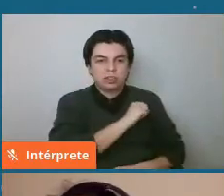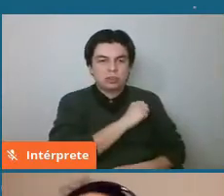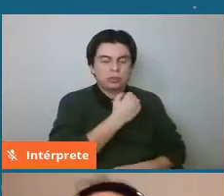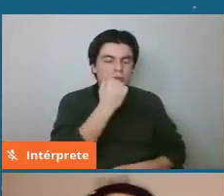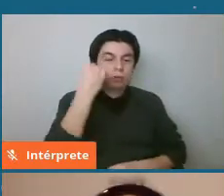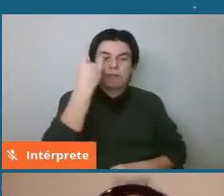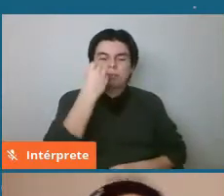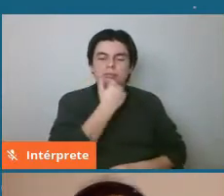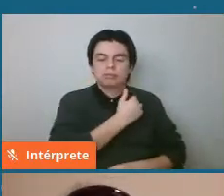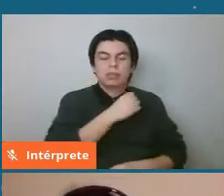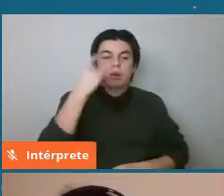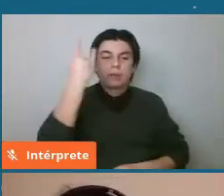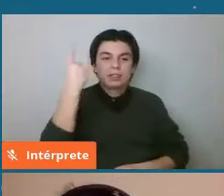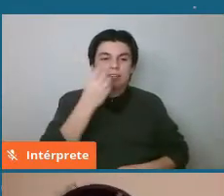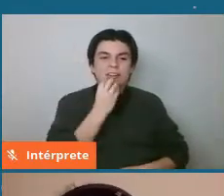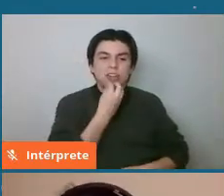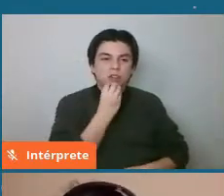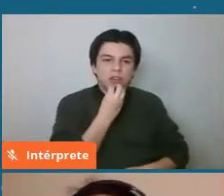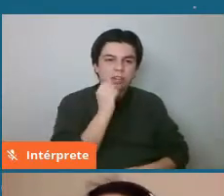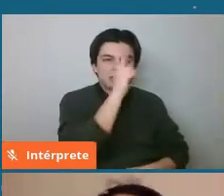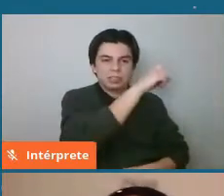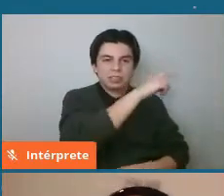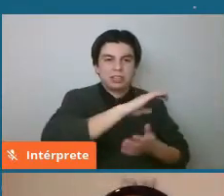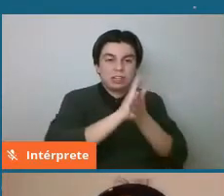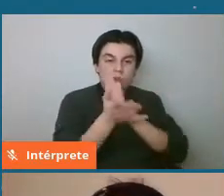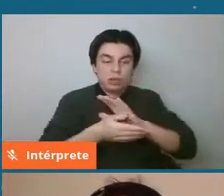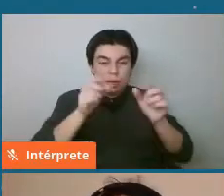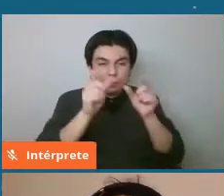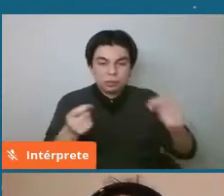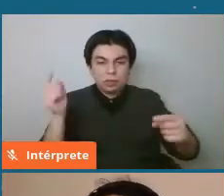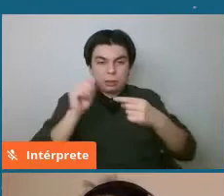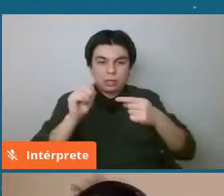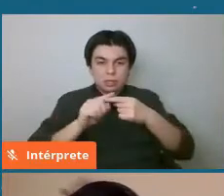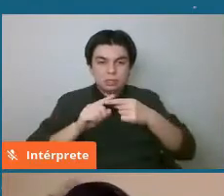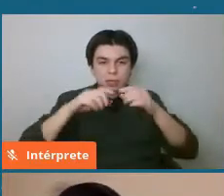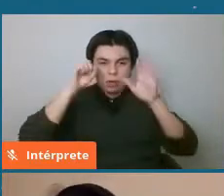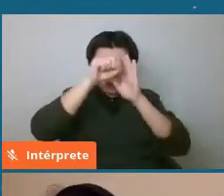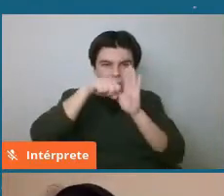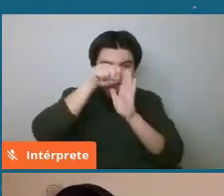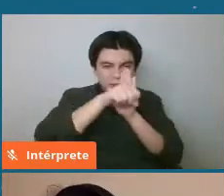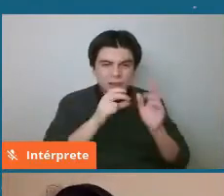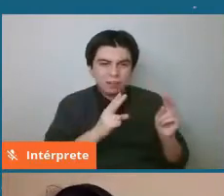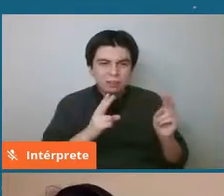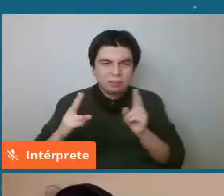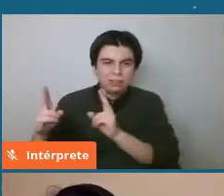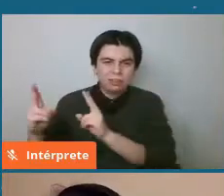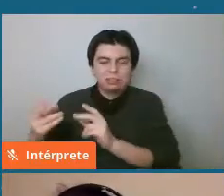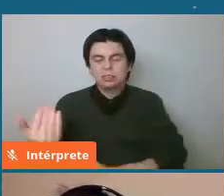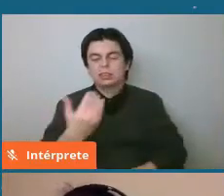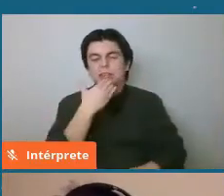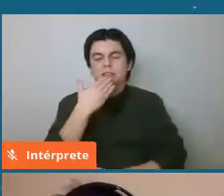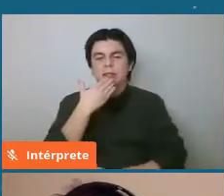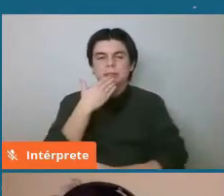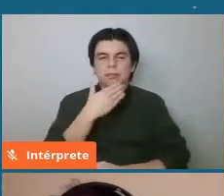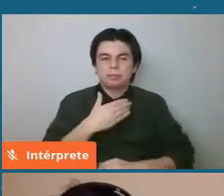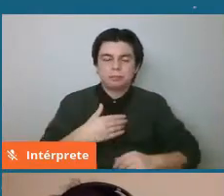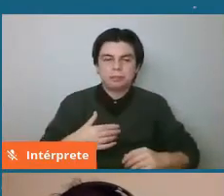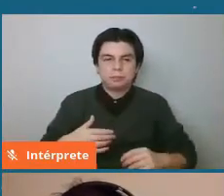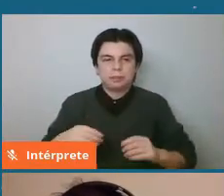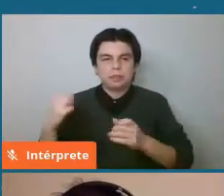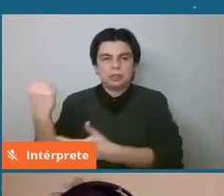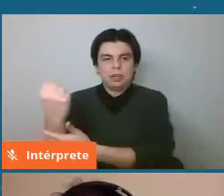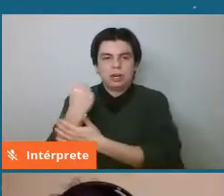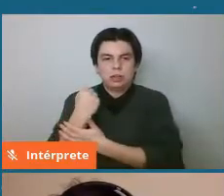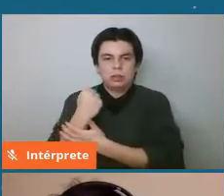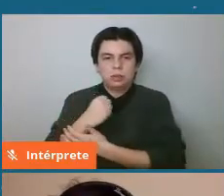a Sebastián Ramírez, a Carla Peña y a todos los que participaron en estas cápsulas. Y también, bueno, la ayuda que